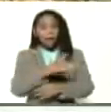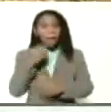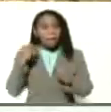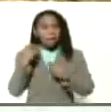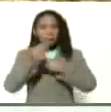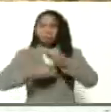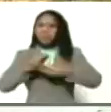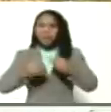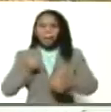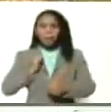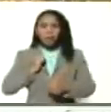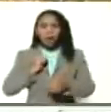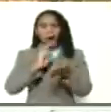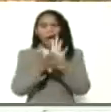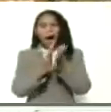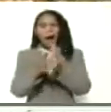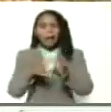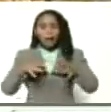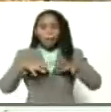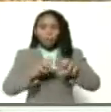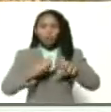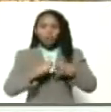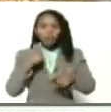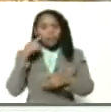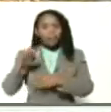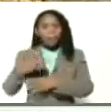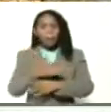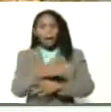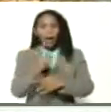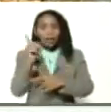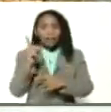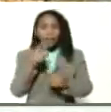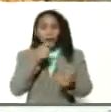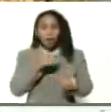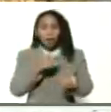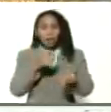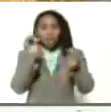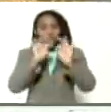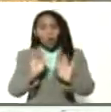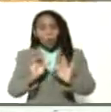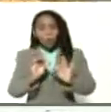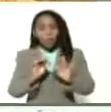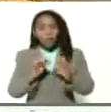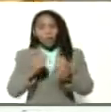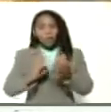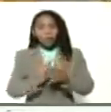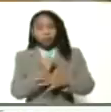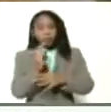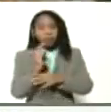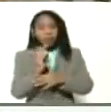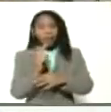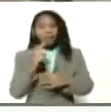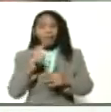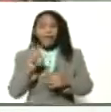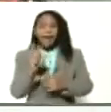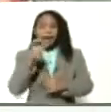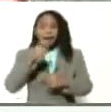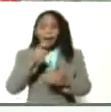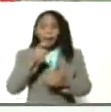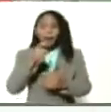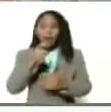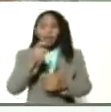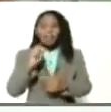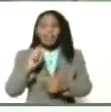hacer harina de pescado. Esta harina de pescado se lleva a plantas de cultivo de camarones, de cultivo de cachama